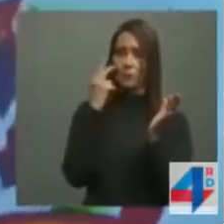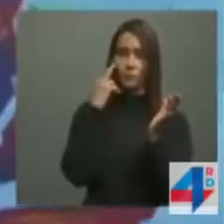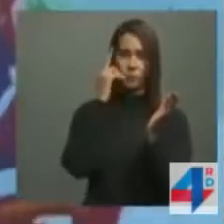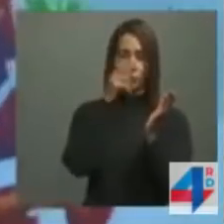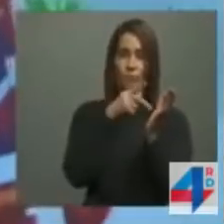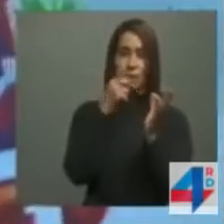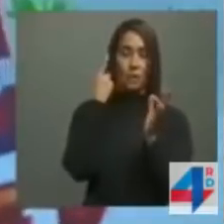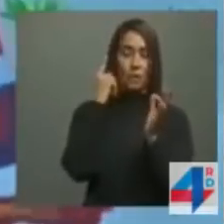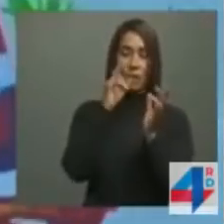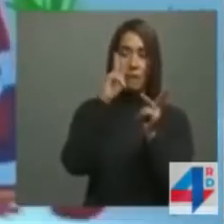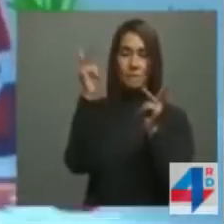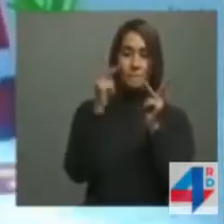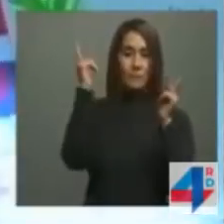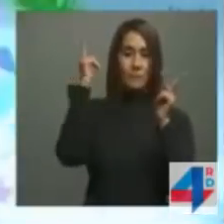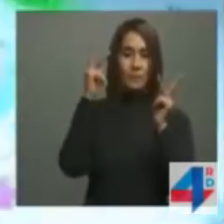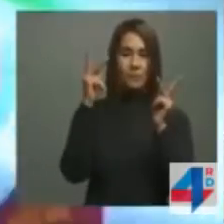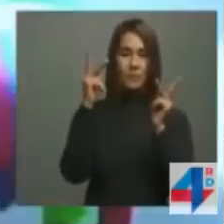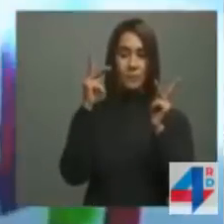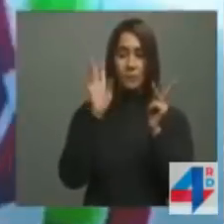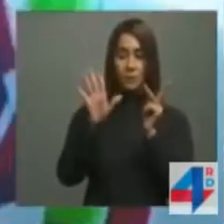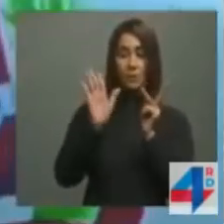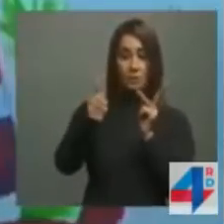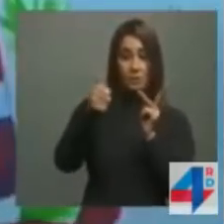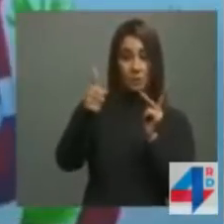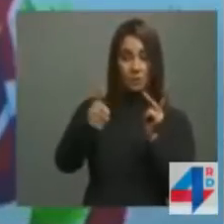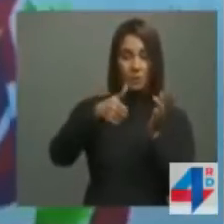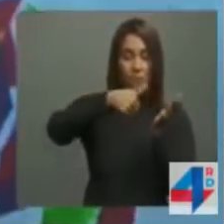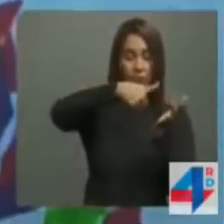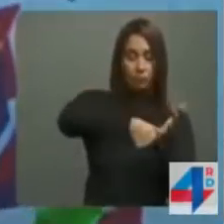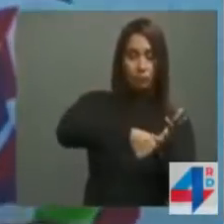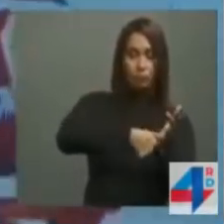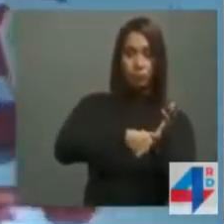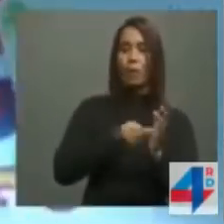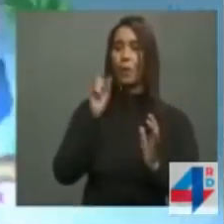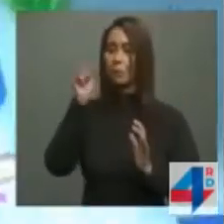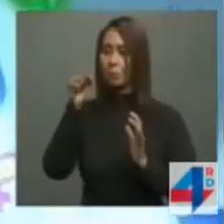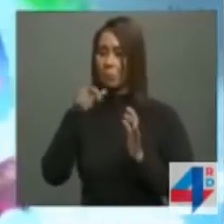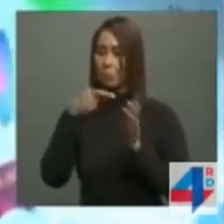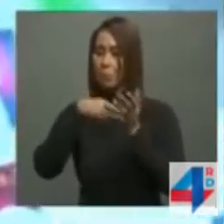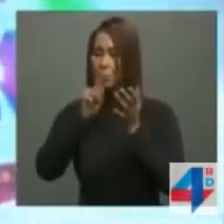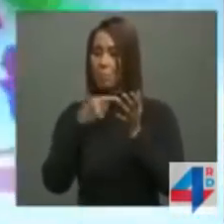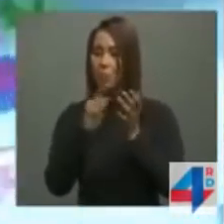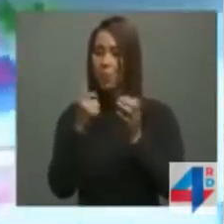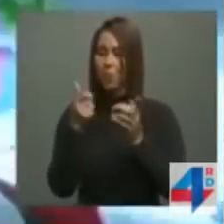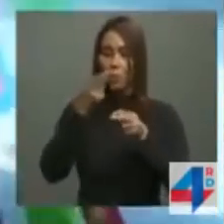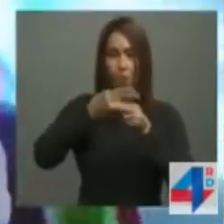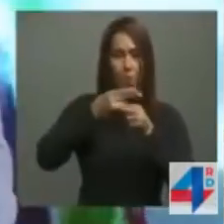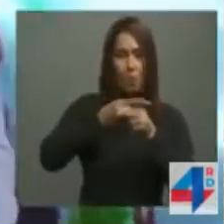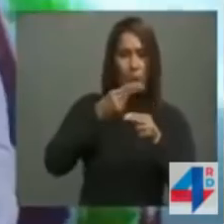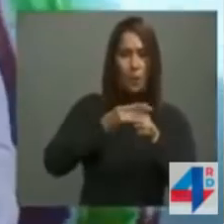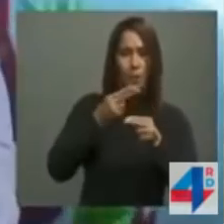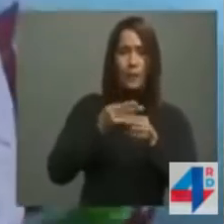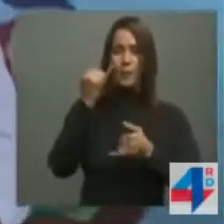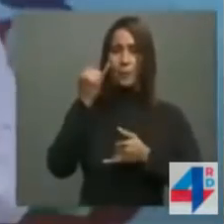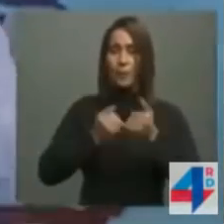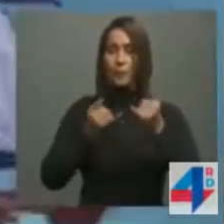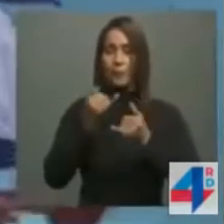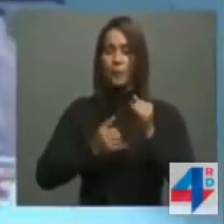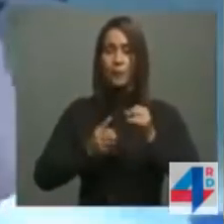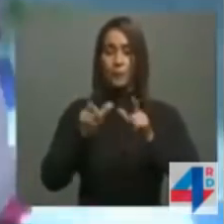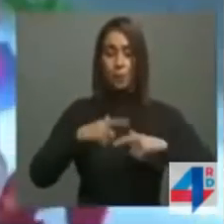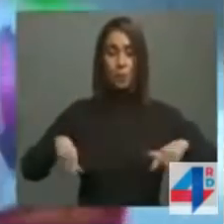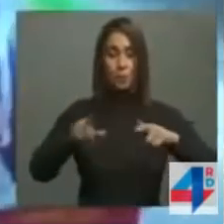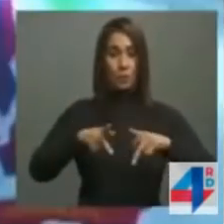error la identidad de una persona, además de registrar los datos demográficos, nombres, documentos y localización,